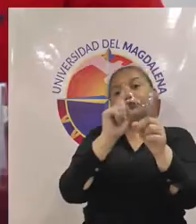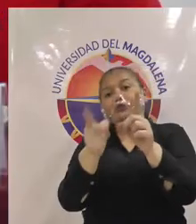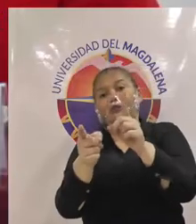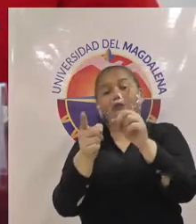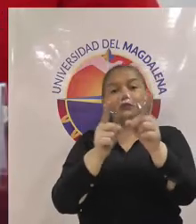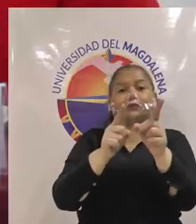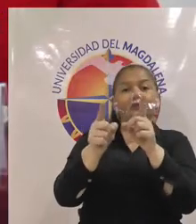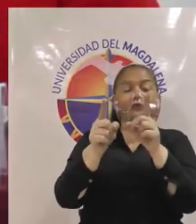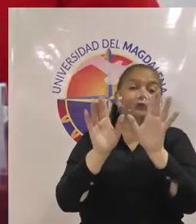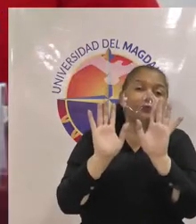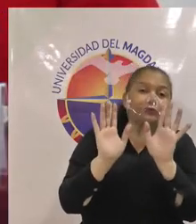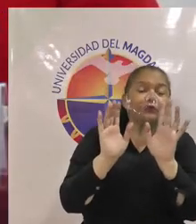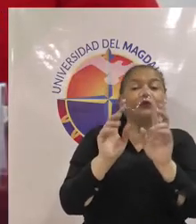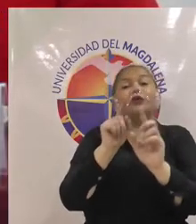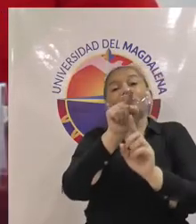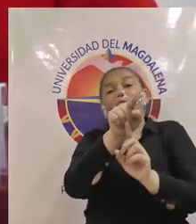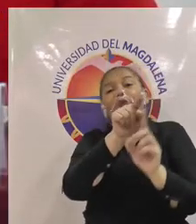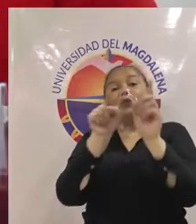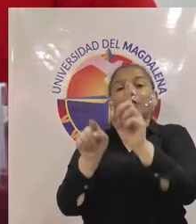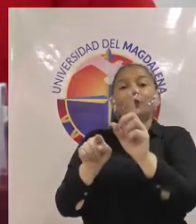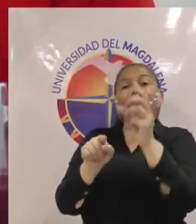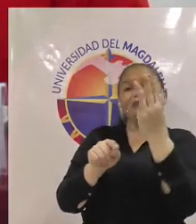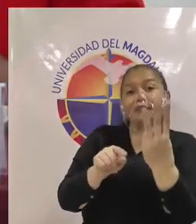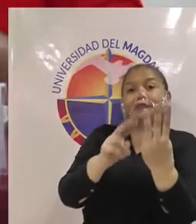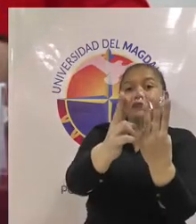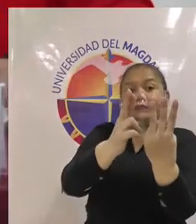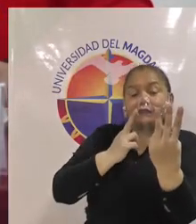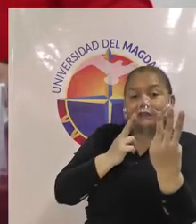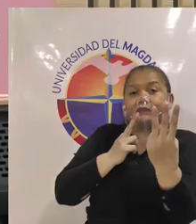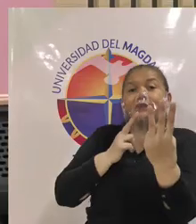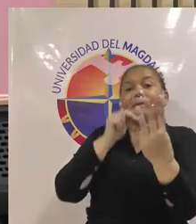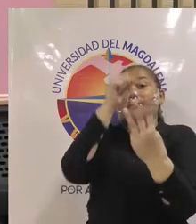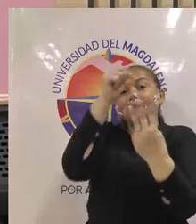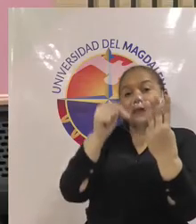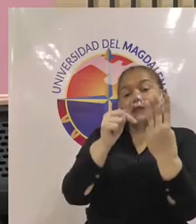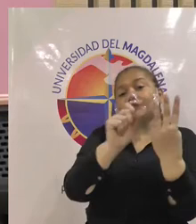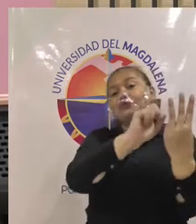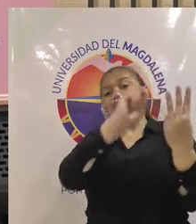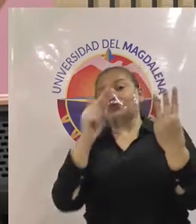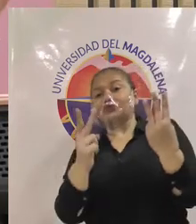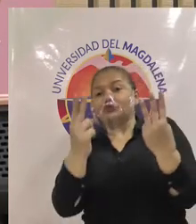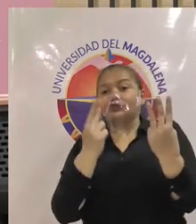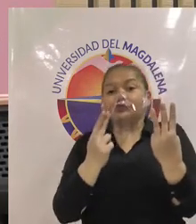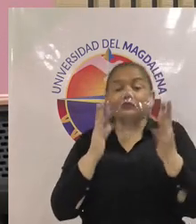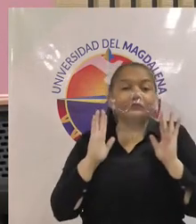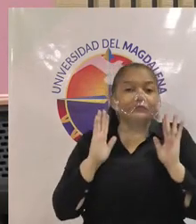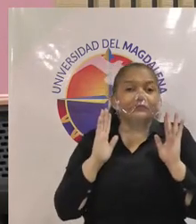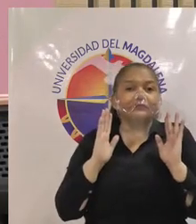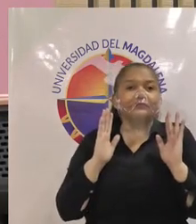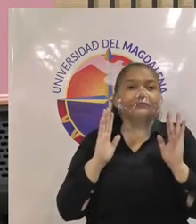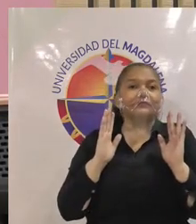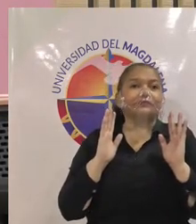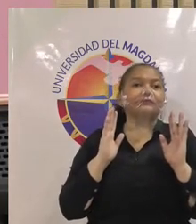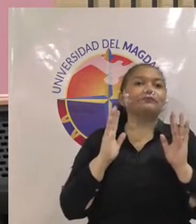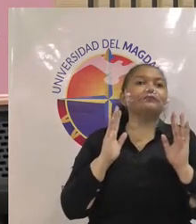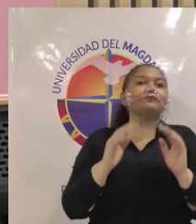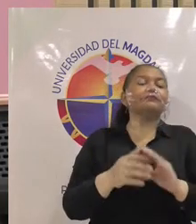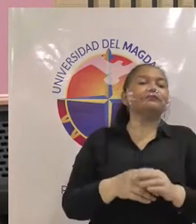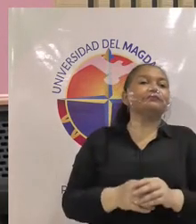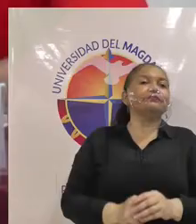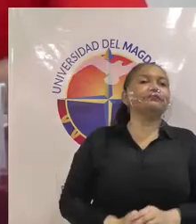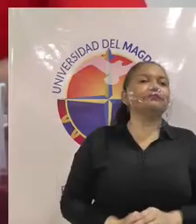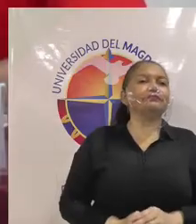absolver tres de los ejes temáticos consignados y no, no no